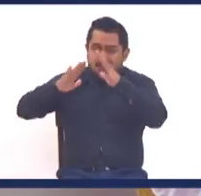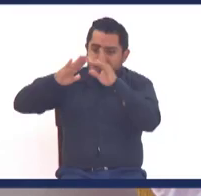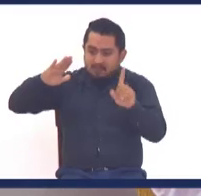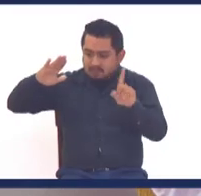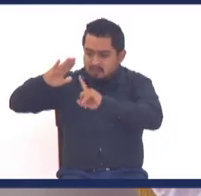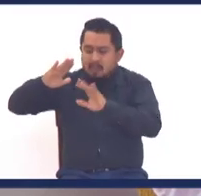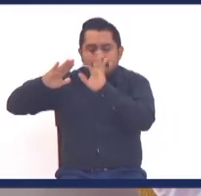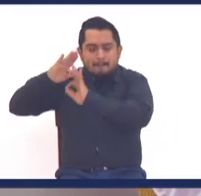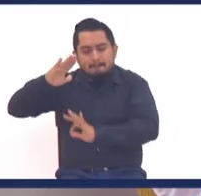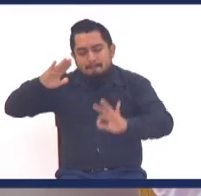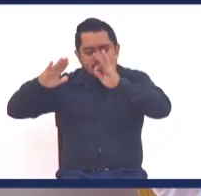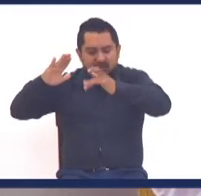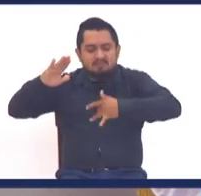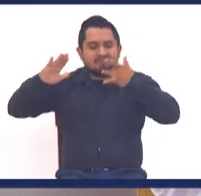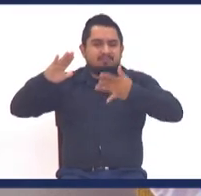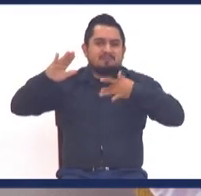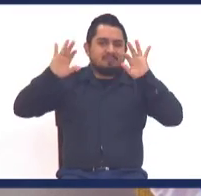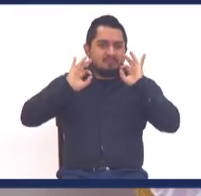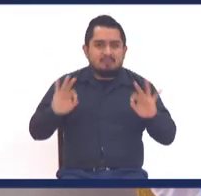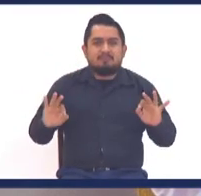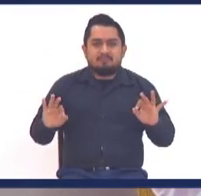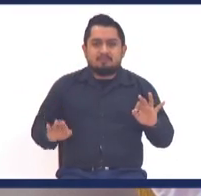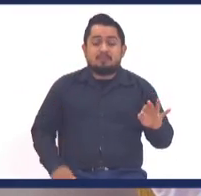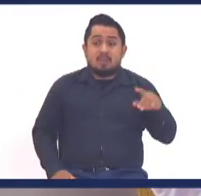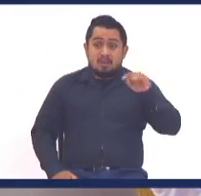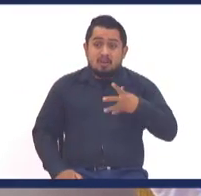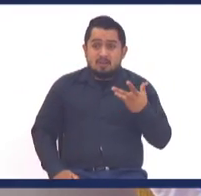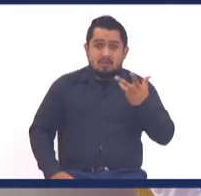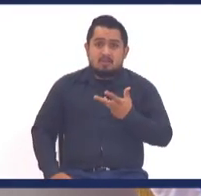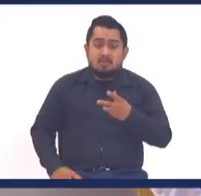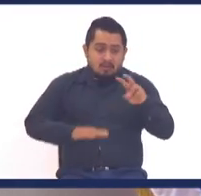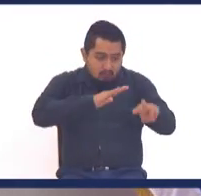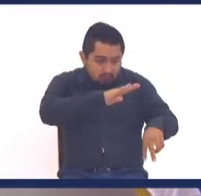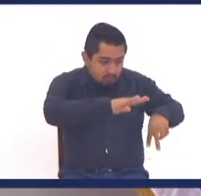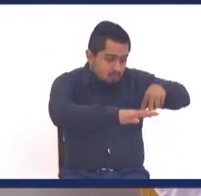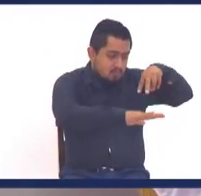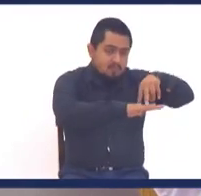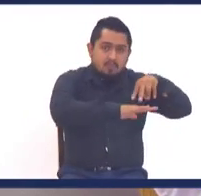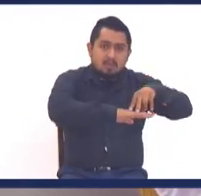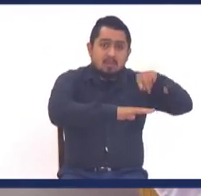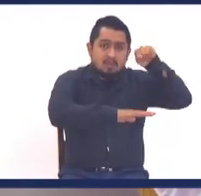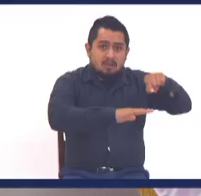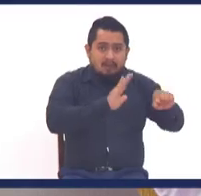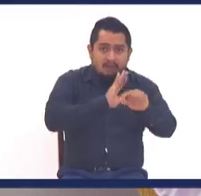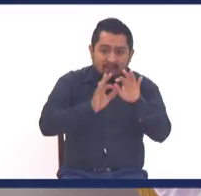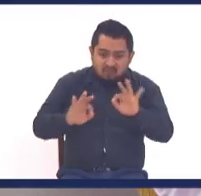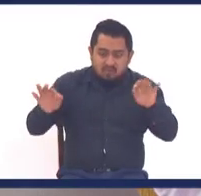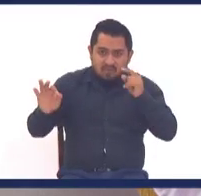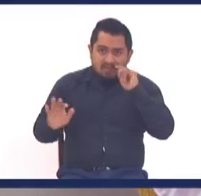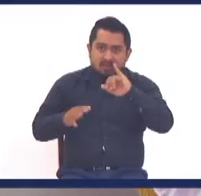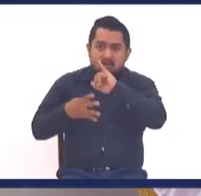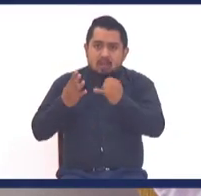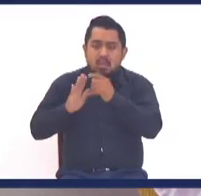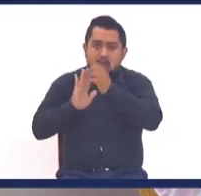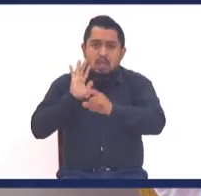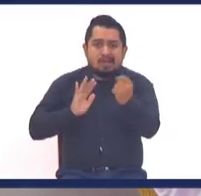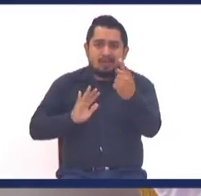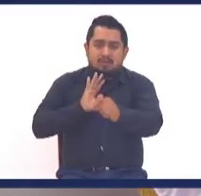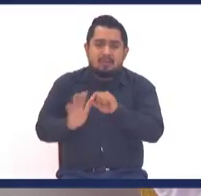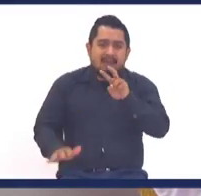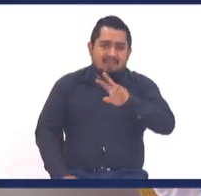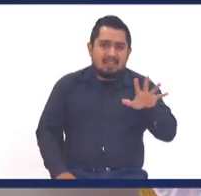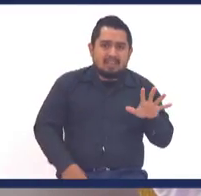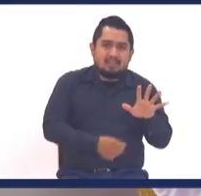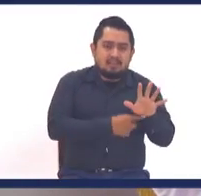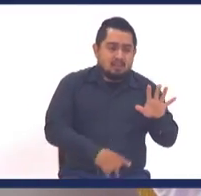estar en el lugar, donde Dios te plantó, y el día de hoy, a través de la resurrección de Cristo, y de este texto maravilloso, de Juan 11, 25 me dice,